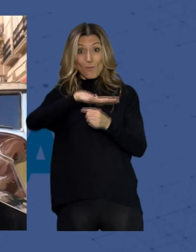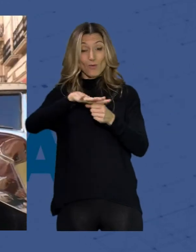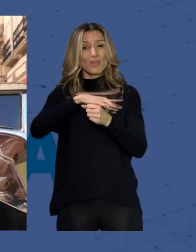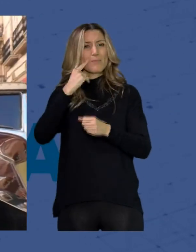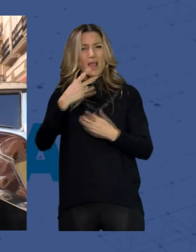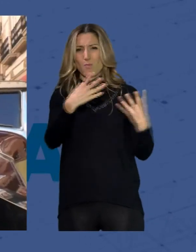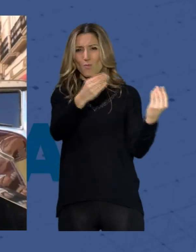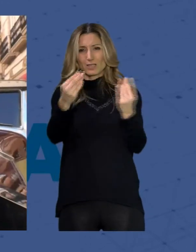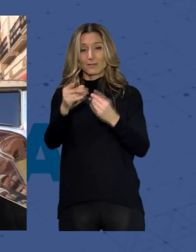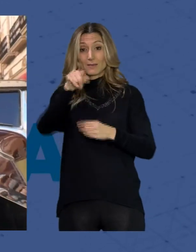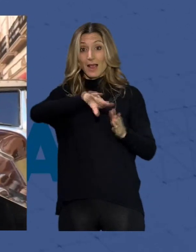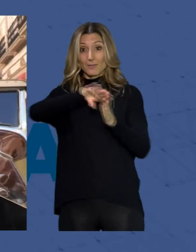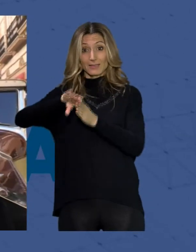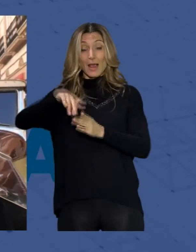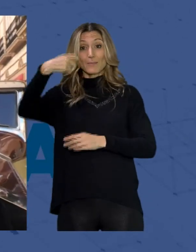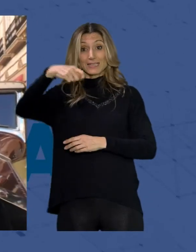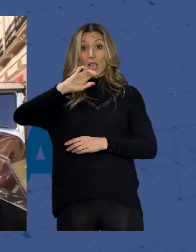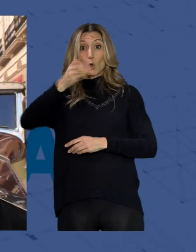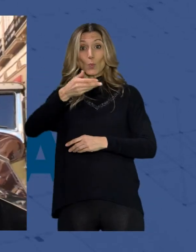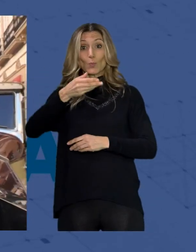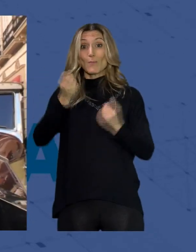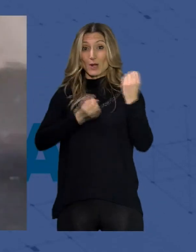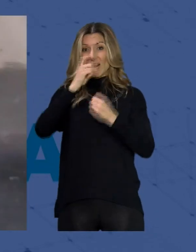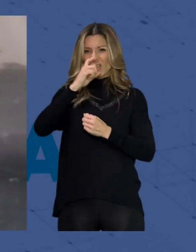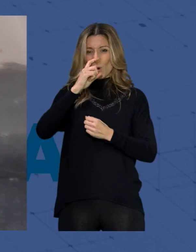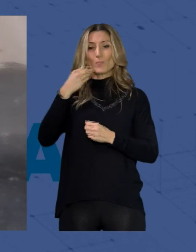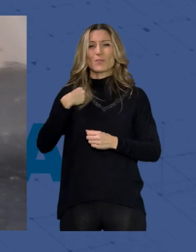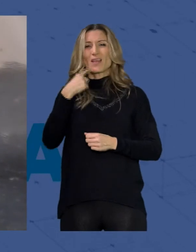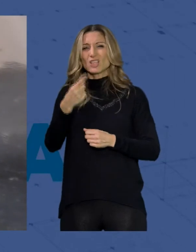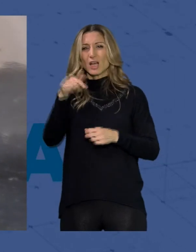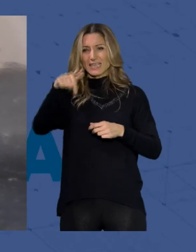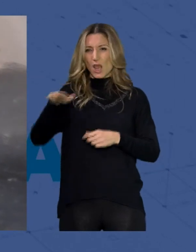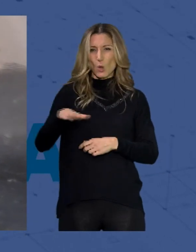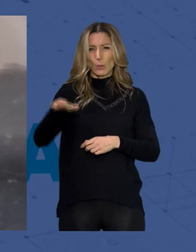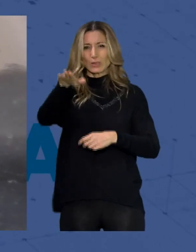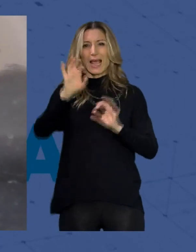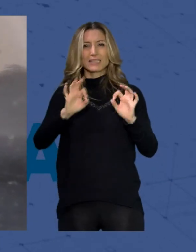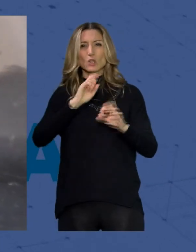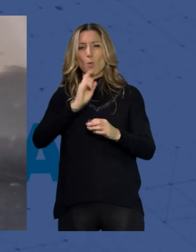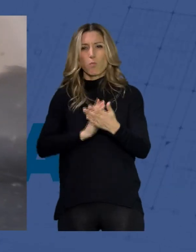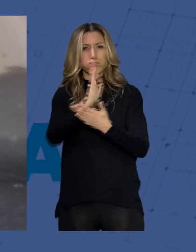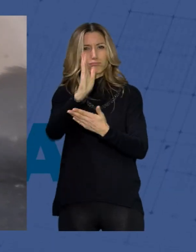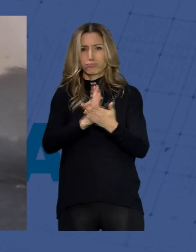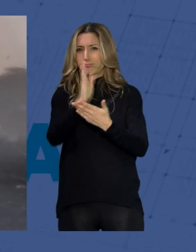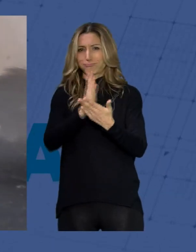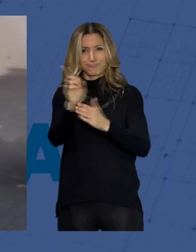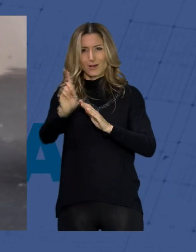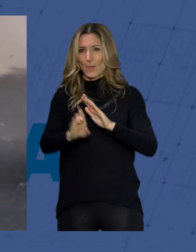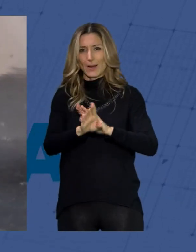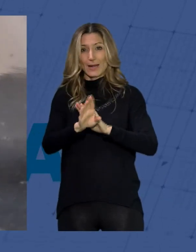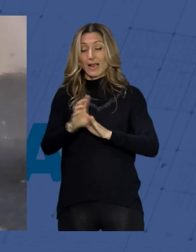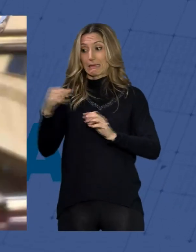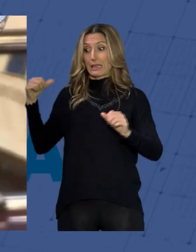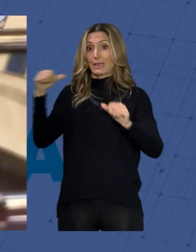Por su parte el presidente del Club de Vehículos Antiguos José Juan Soria ha detallado que la ruta se ha celebrado de forma ininterrumpida durante los últimos 30 años